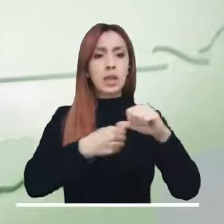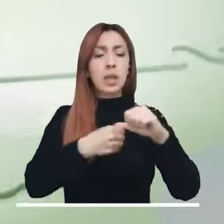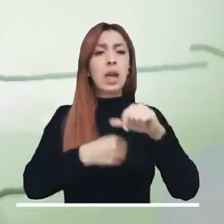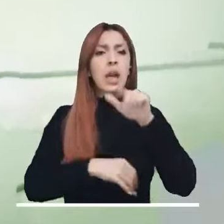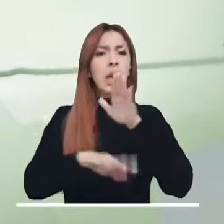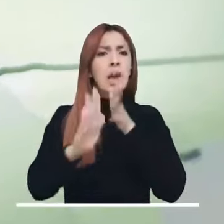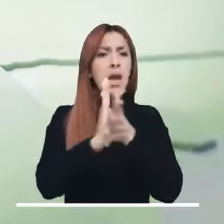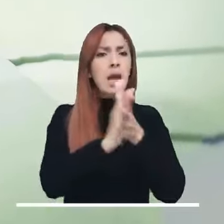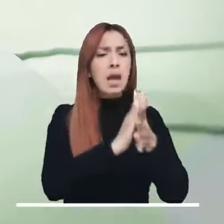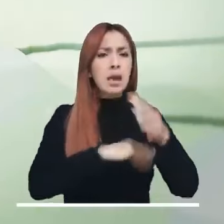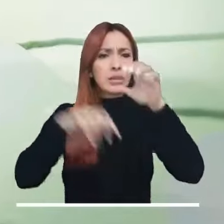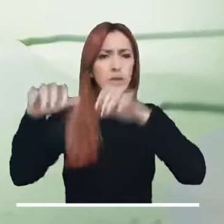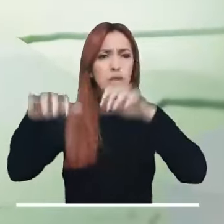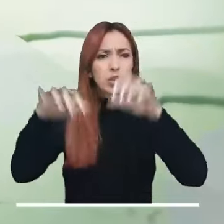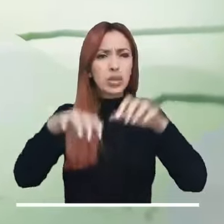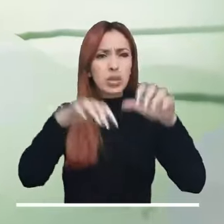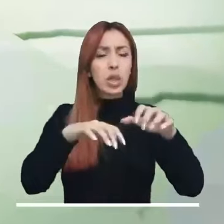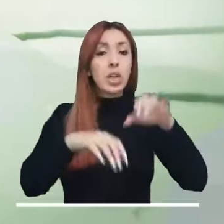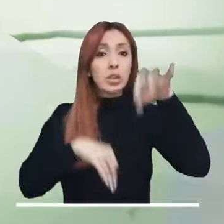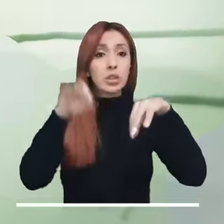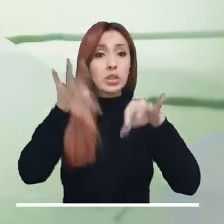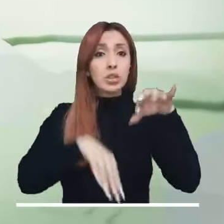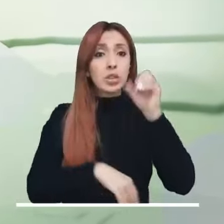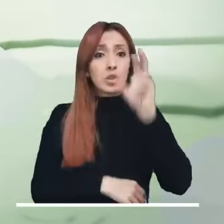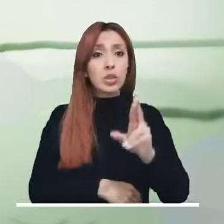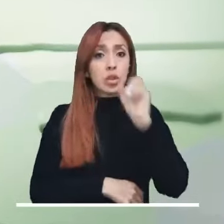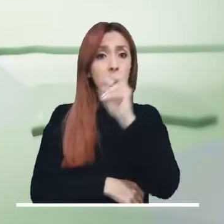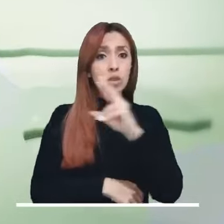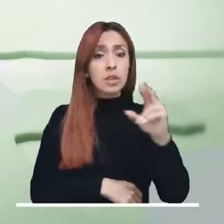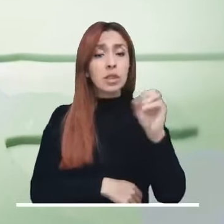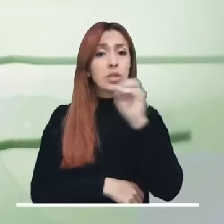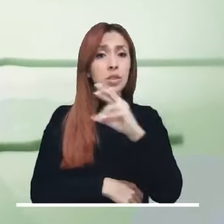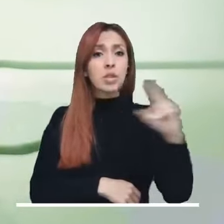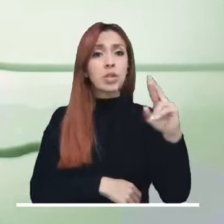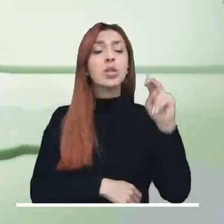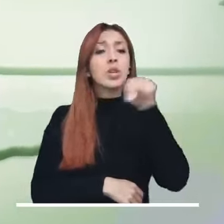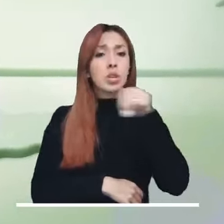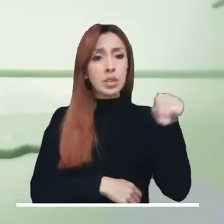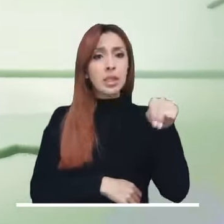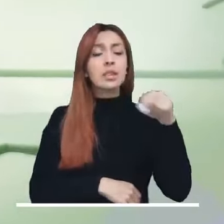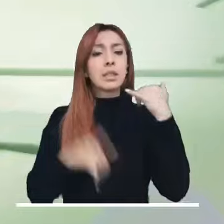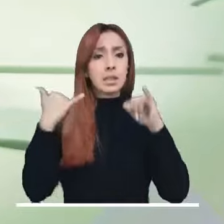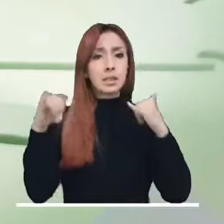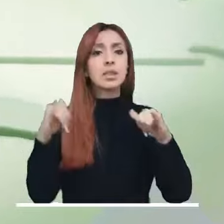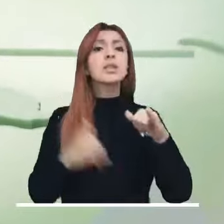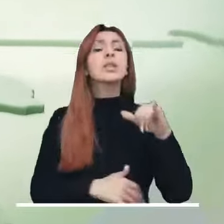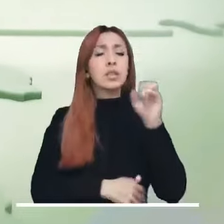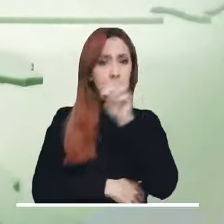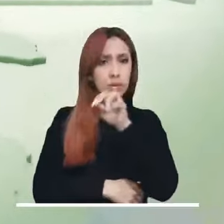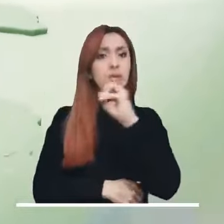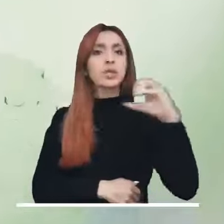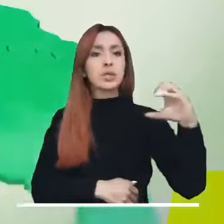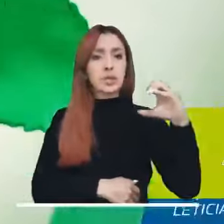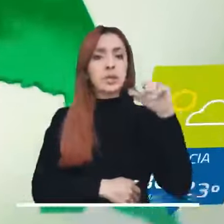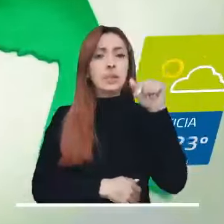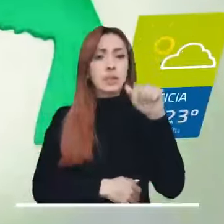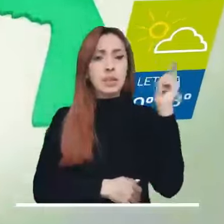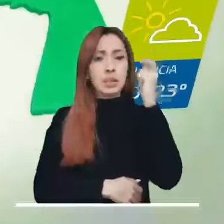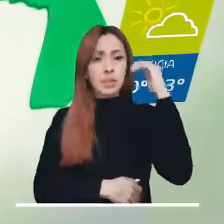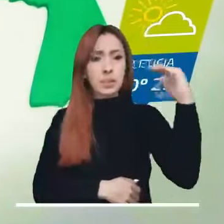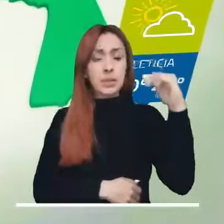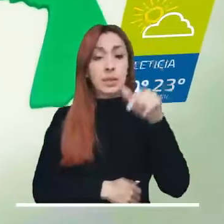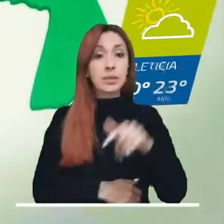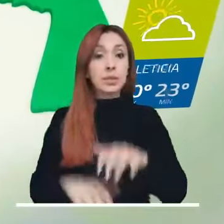de Arauca se anuncian precipitaciones intensas, lloviznas en el suroccidente y nororiente de Casanare y en el norte y